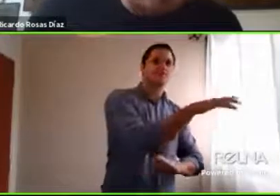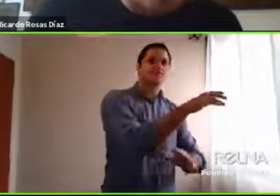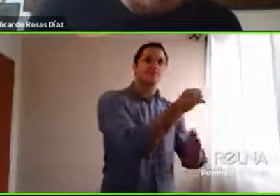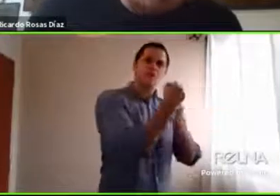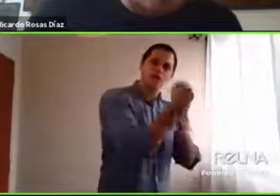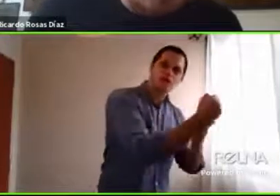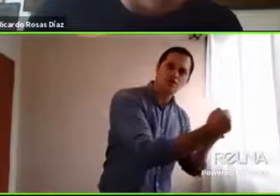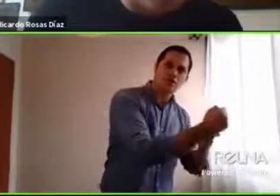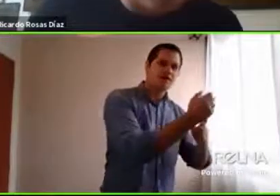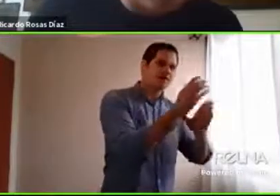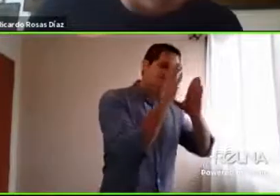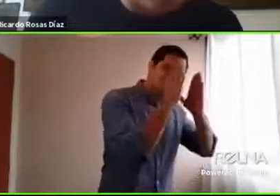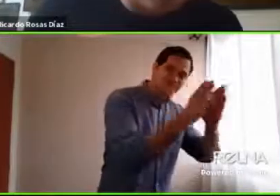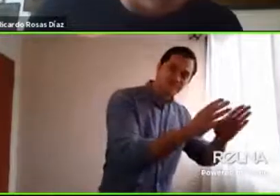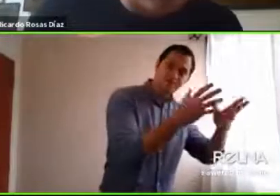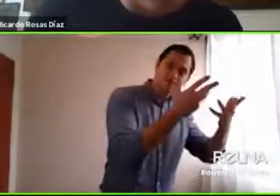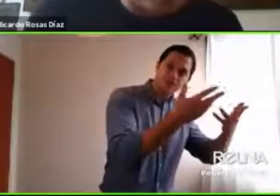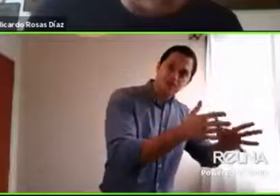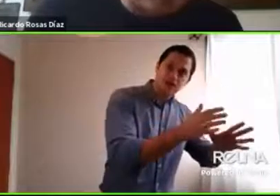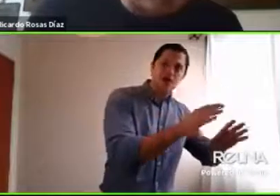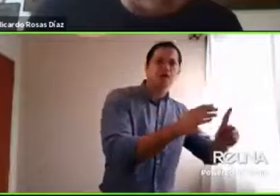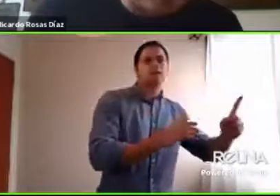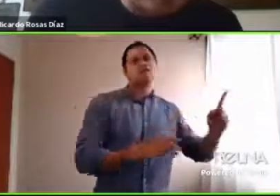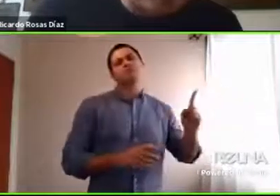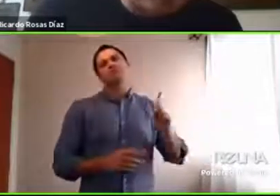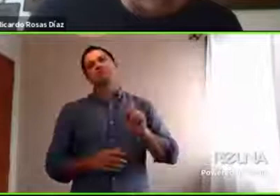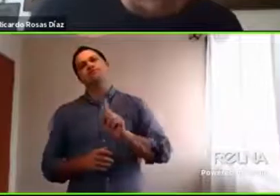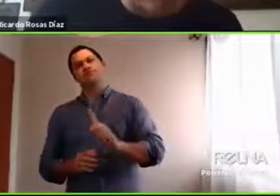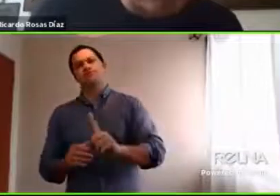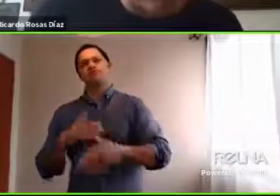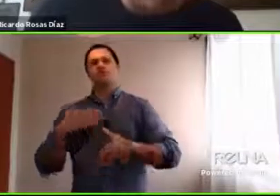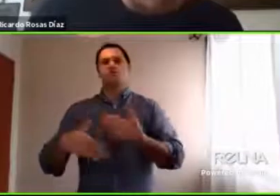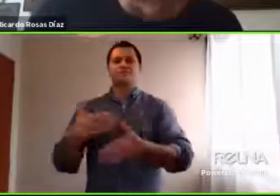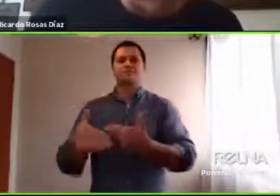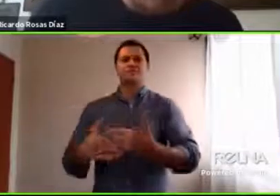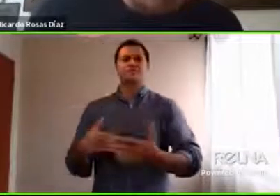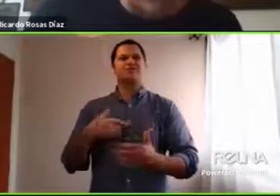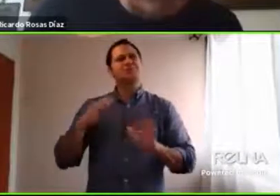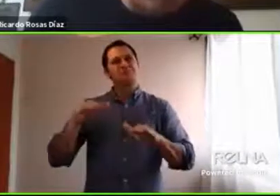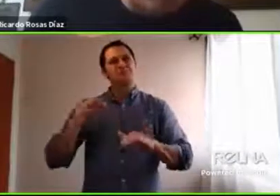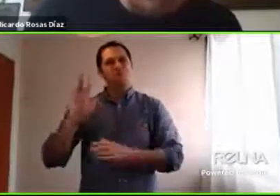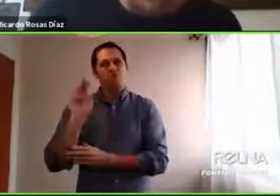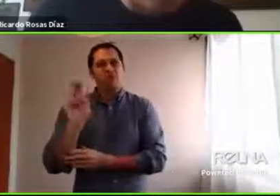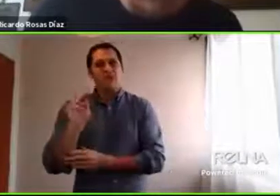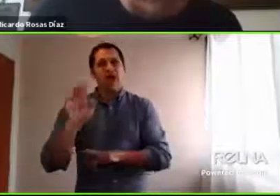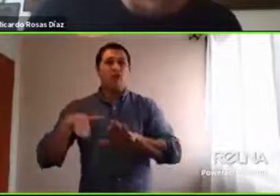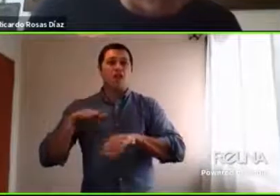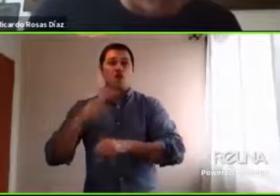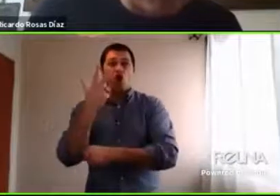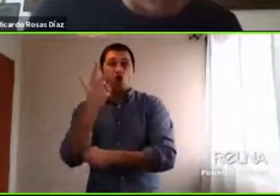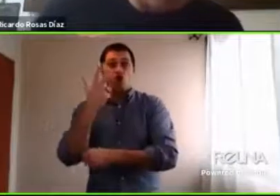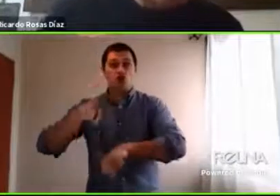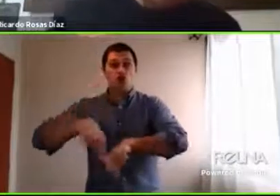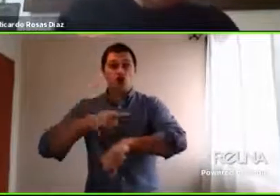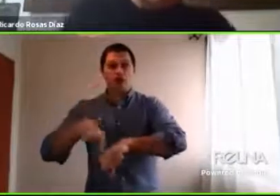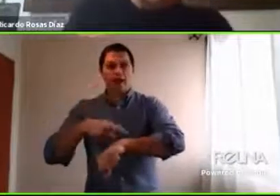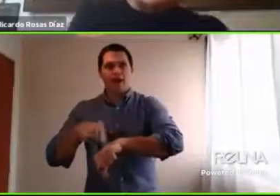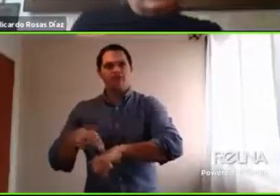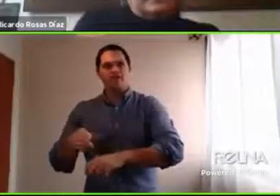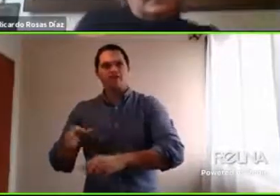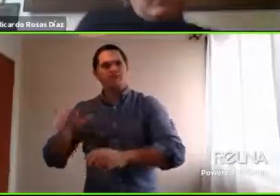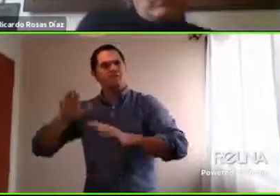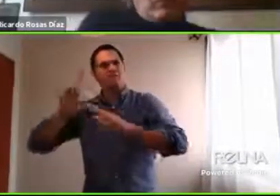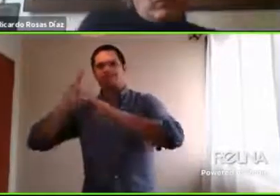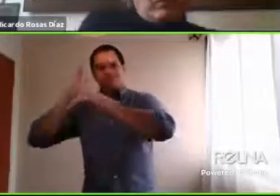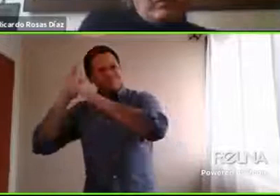y entender que a veces esa carga de 8 horas no la va a poder desplegar de la misma manera ¿por qué? porque cambió